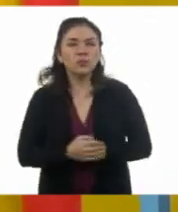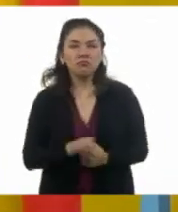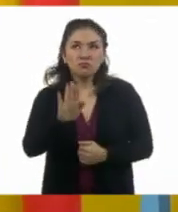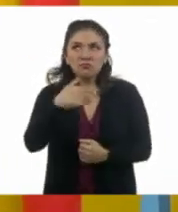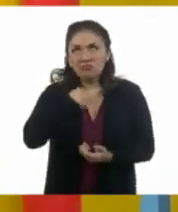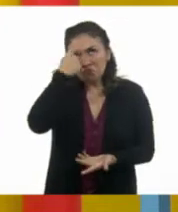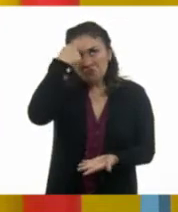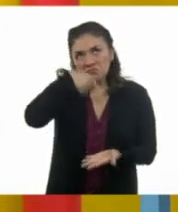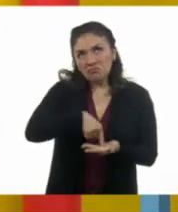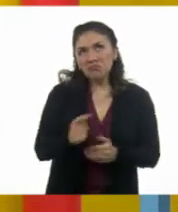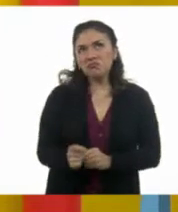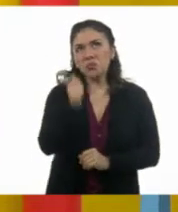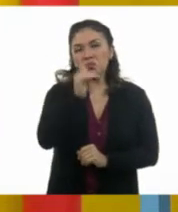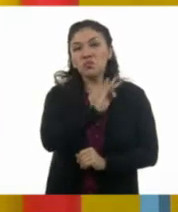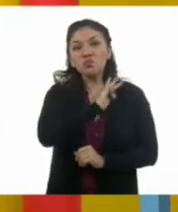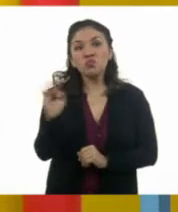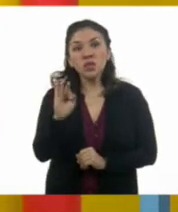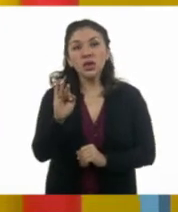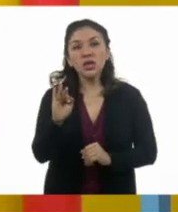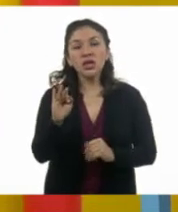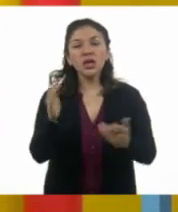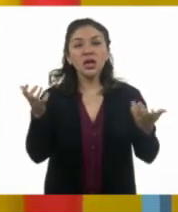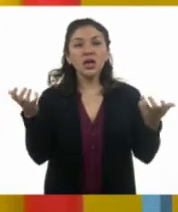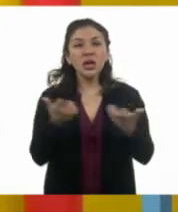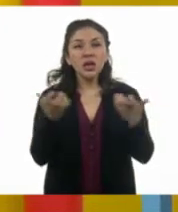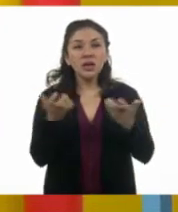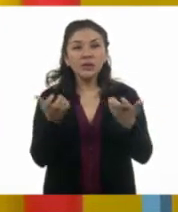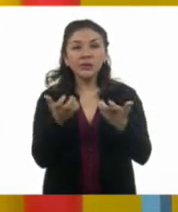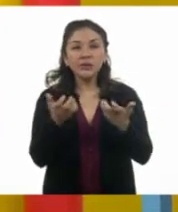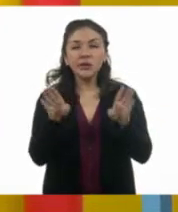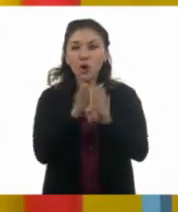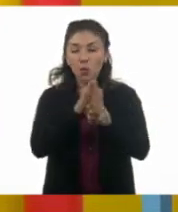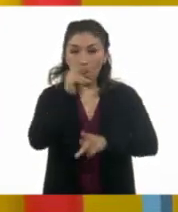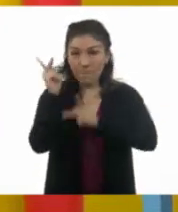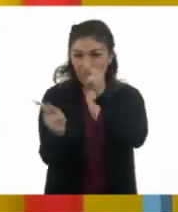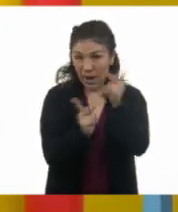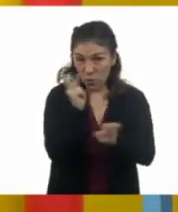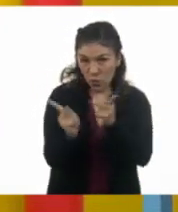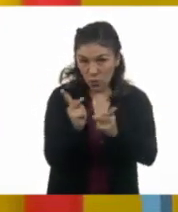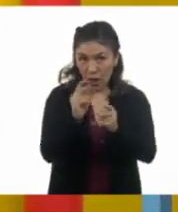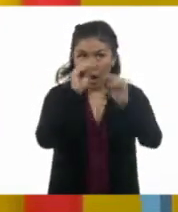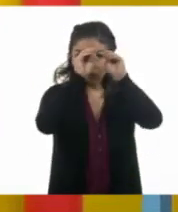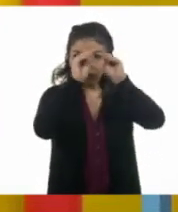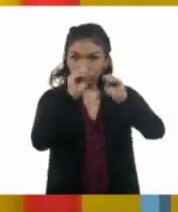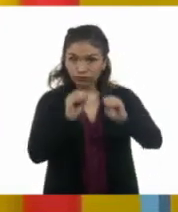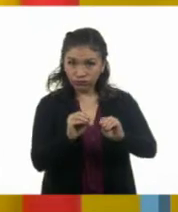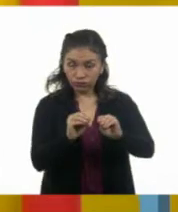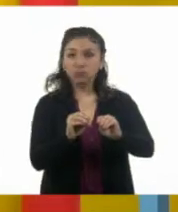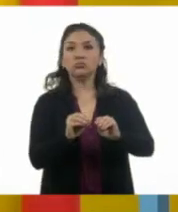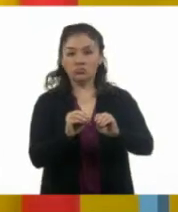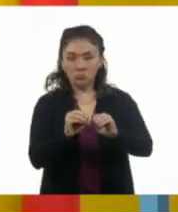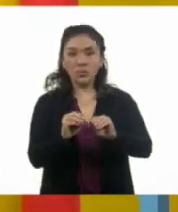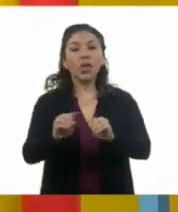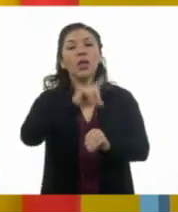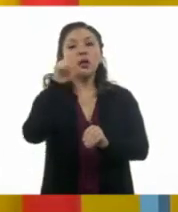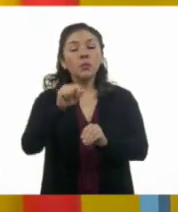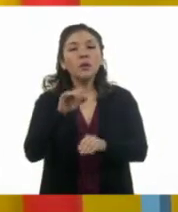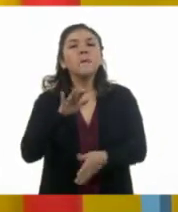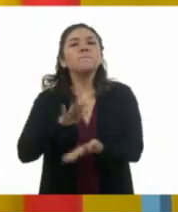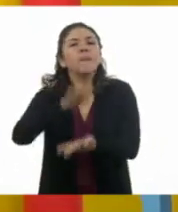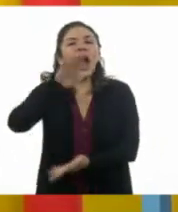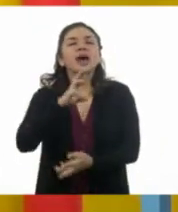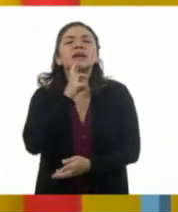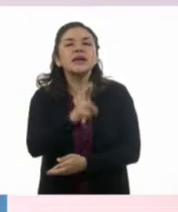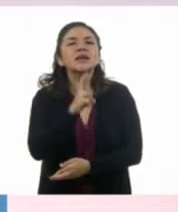creo que primero podríamos ir por las preguntas que les hicimos y la mayoría de sus